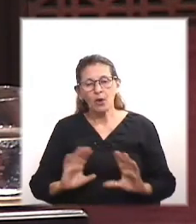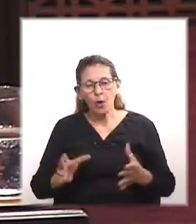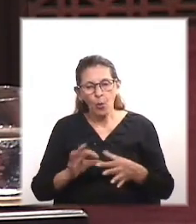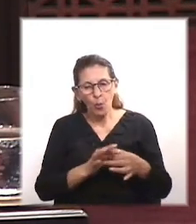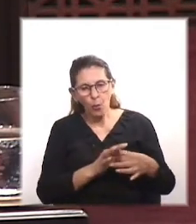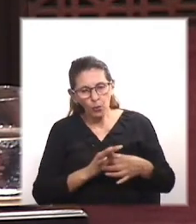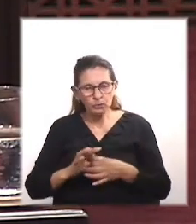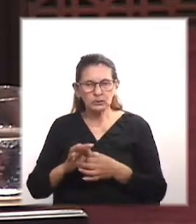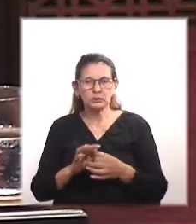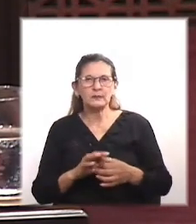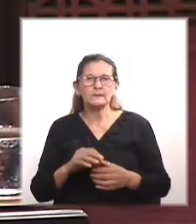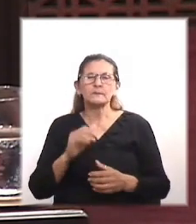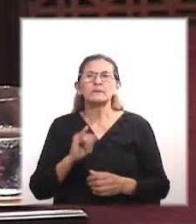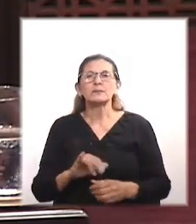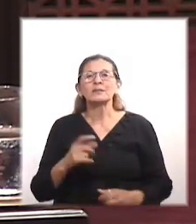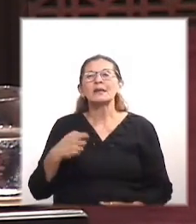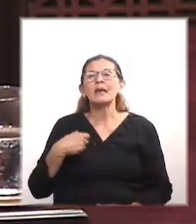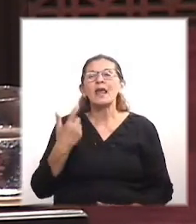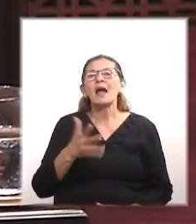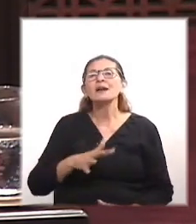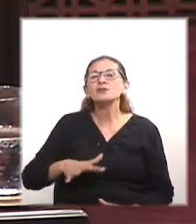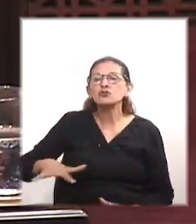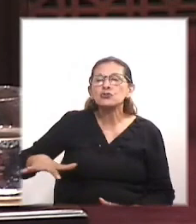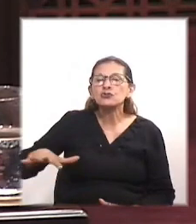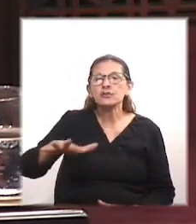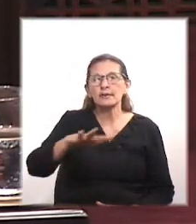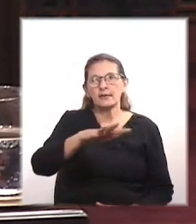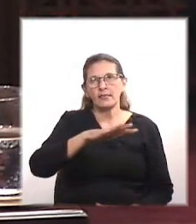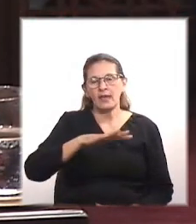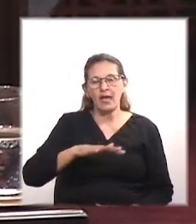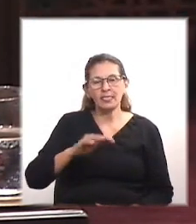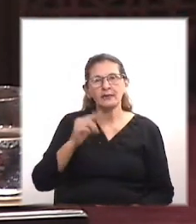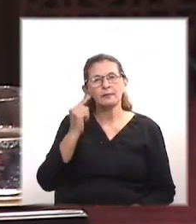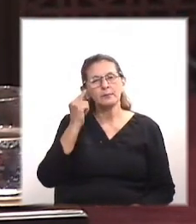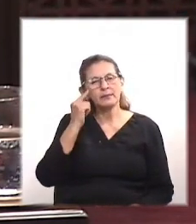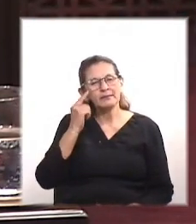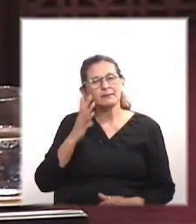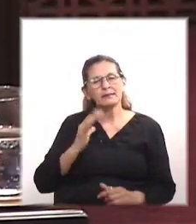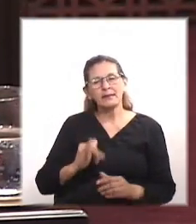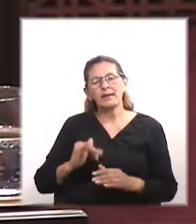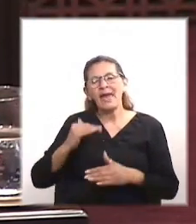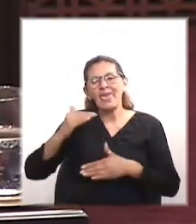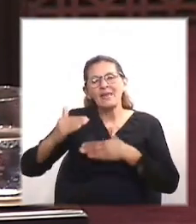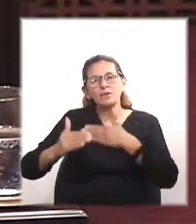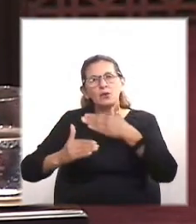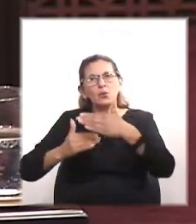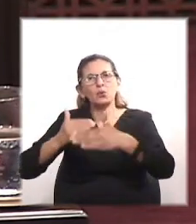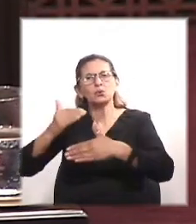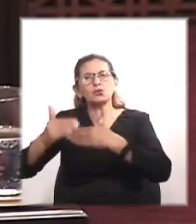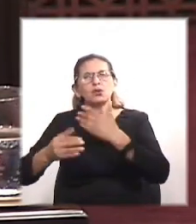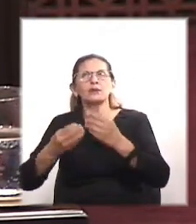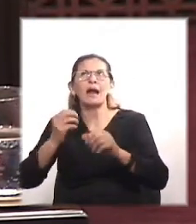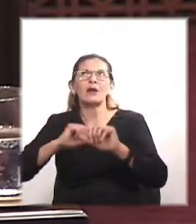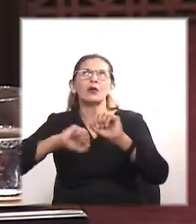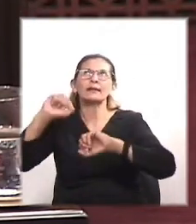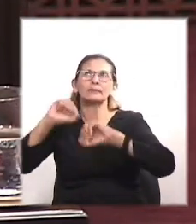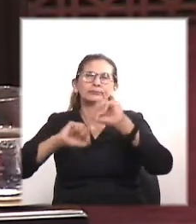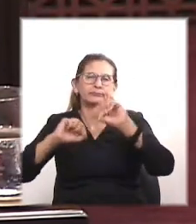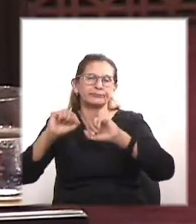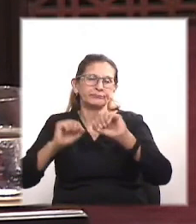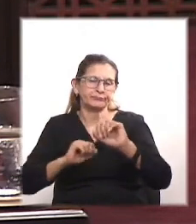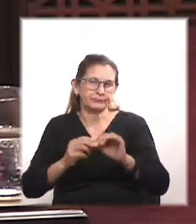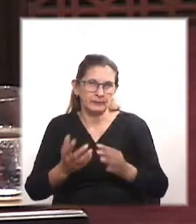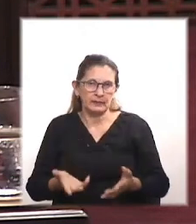conjunto y hacer que la sociedad en su conjunto tenga una evolución hacia lo que es la pirotecnia en